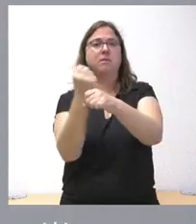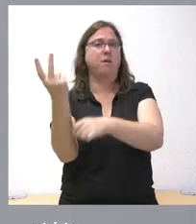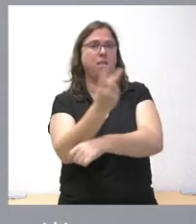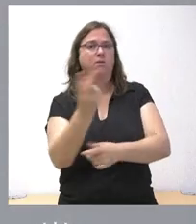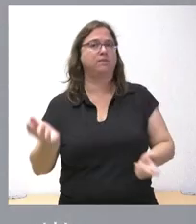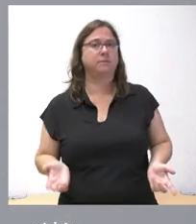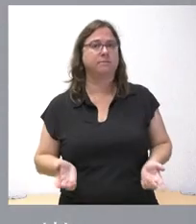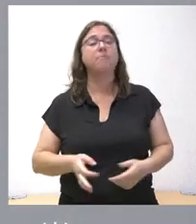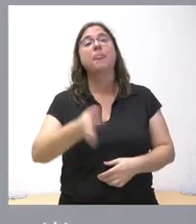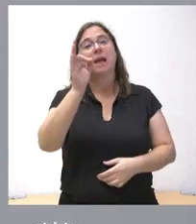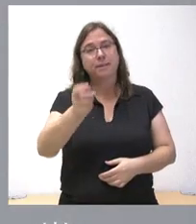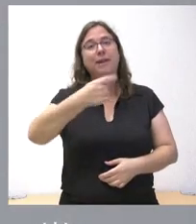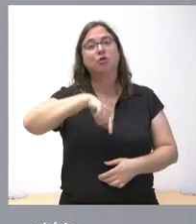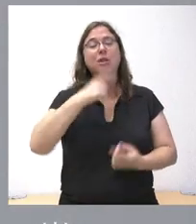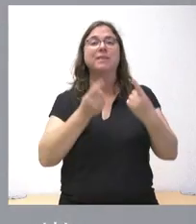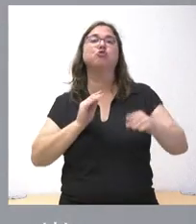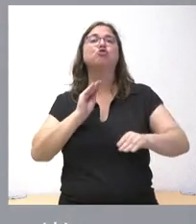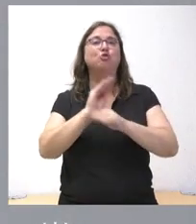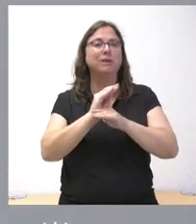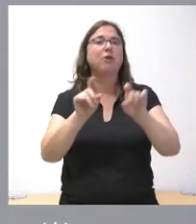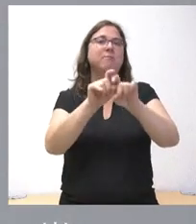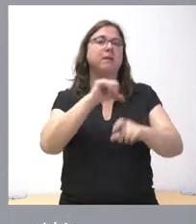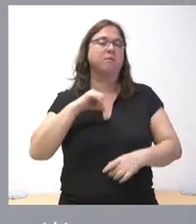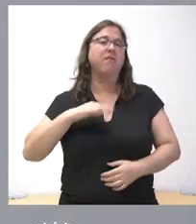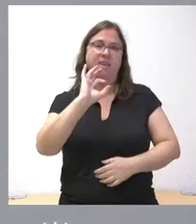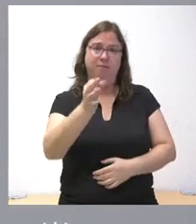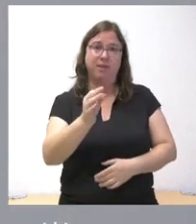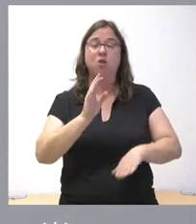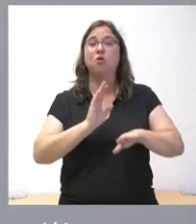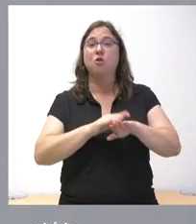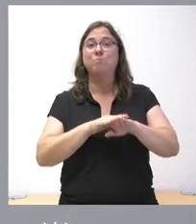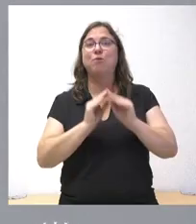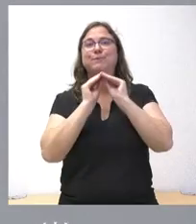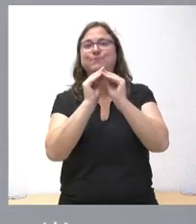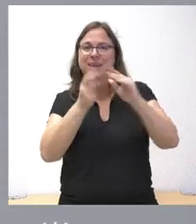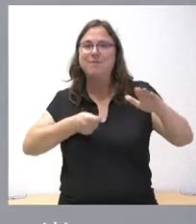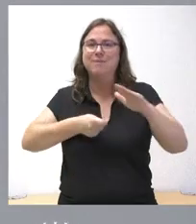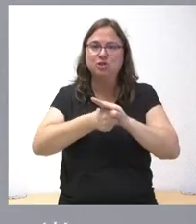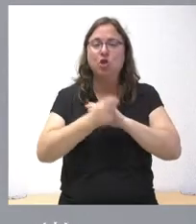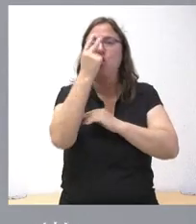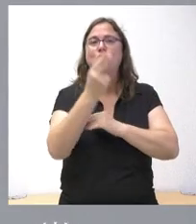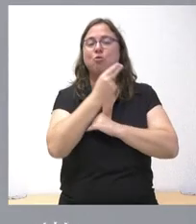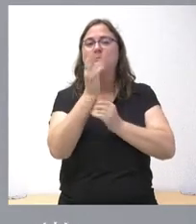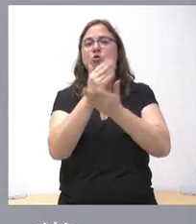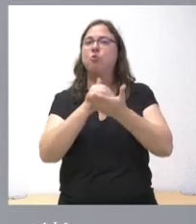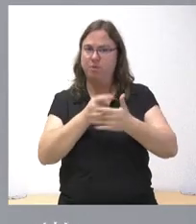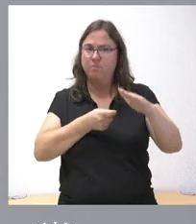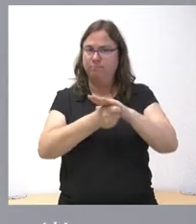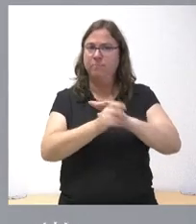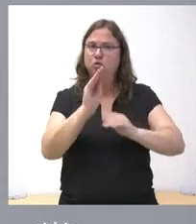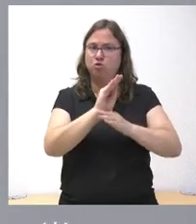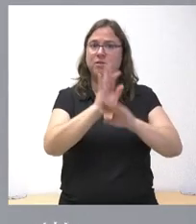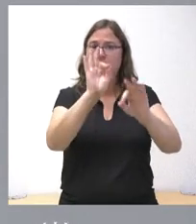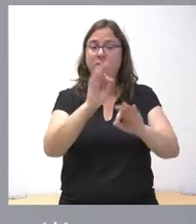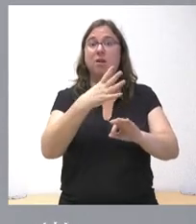nosotros también otorgamos, a veces, subvenciones a empresas privadas como consecuencia de realizar inversiones y comprometerse con la comunidad autónoma y no siempre